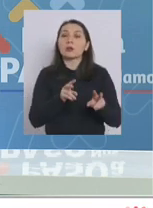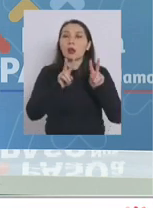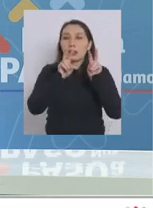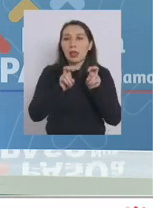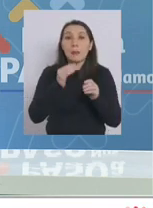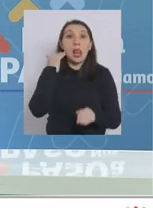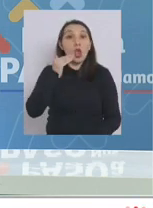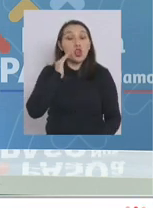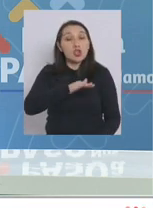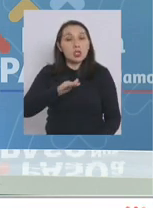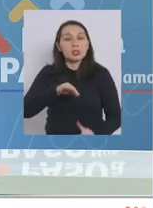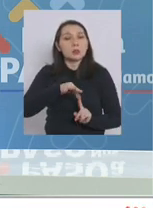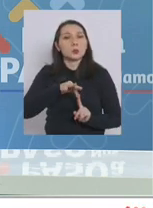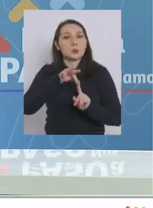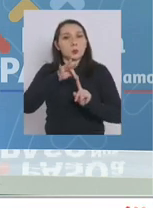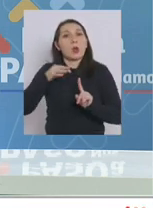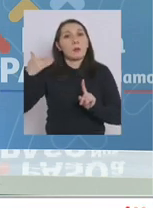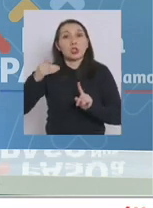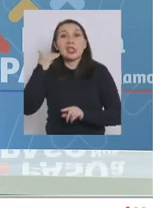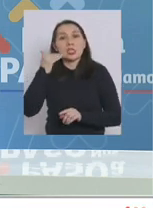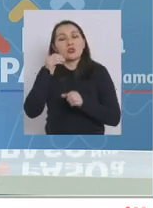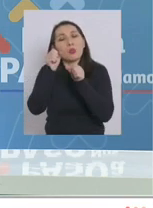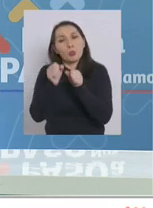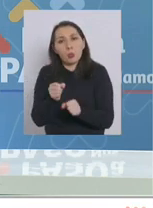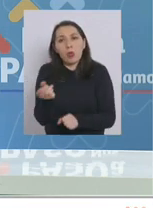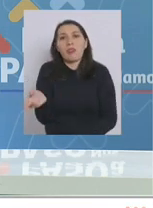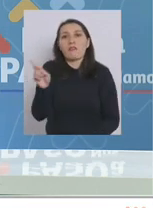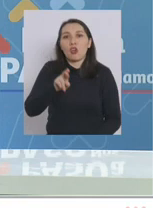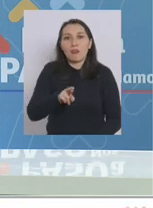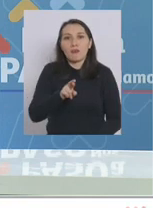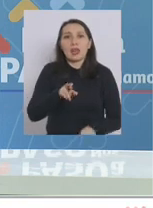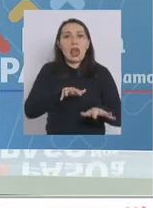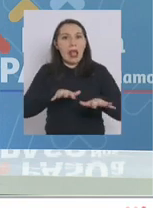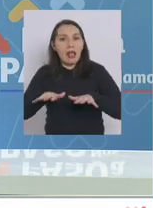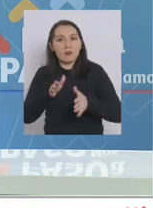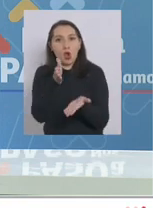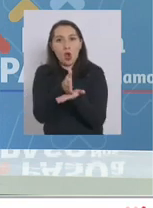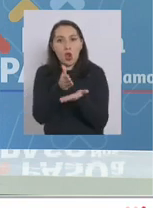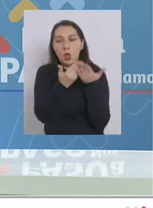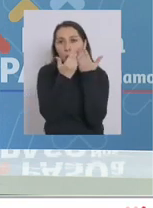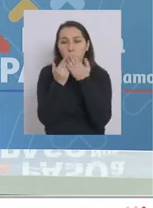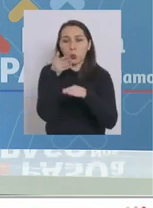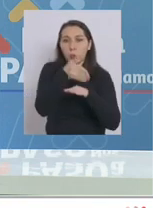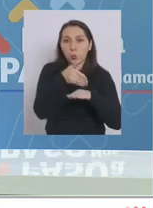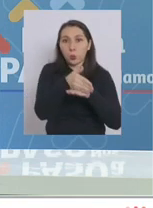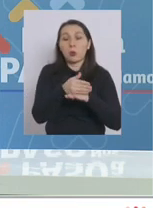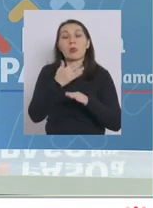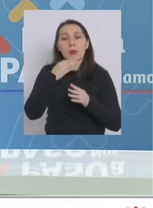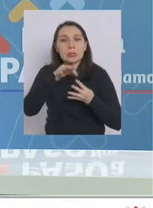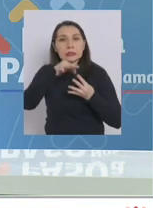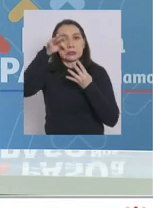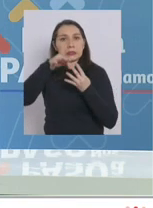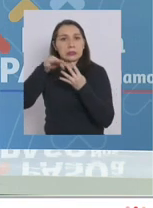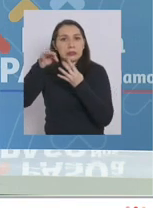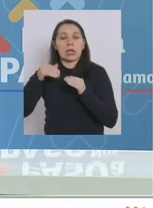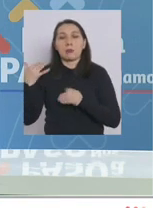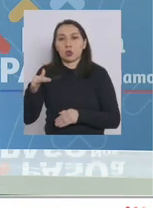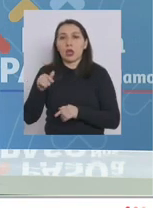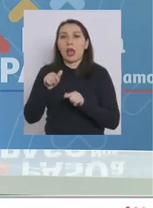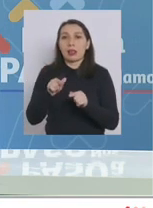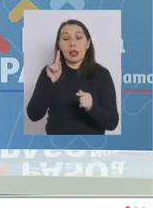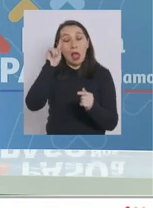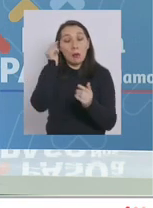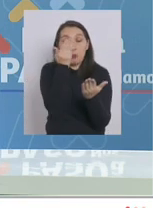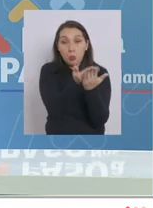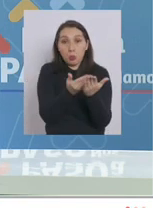aspecto de los niños de priorizar que los niños puedan volver a la actividad escolar fue priorizado también dentro de la